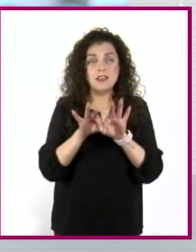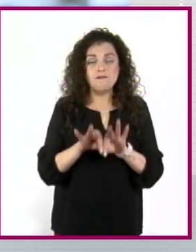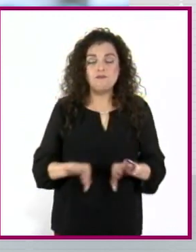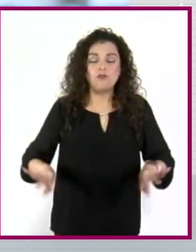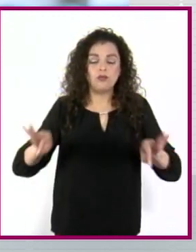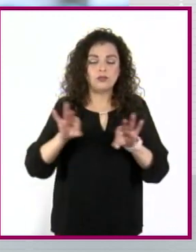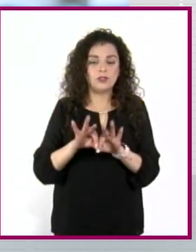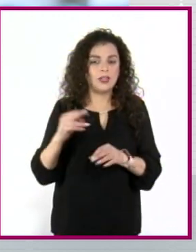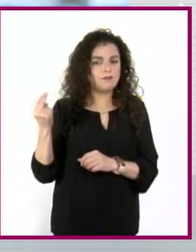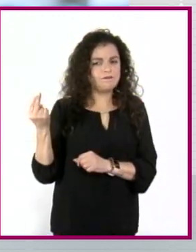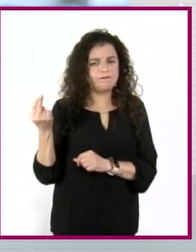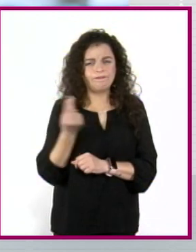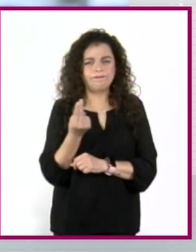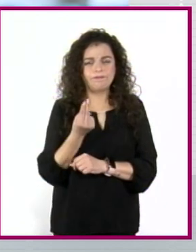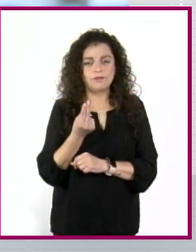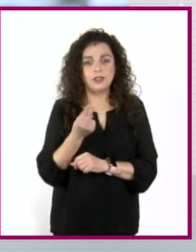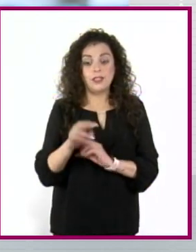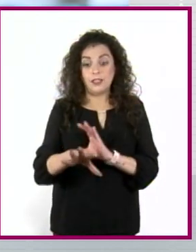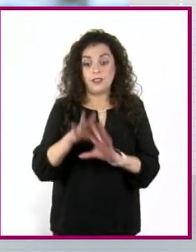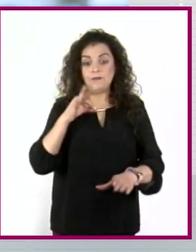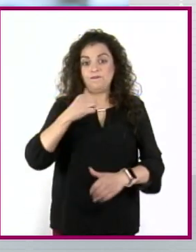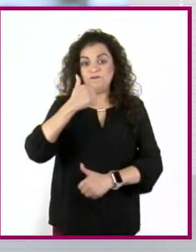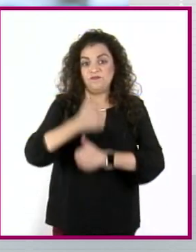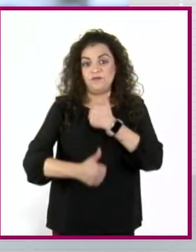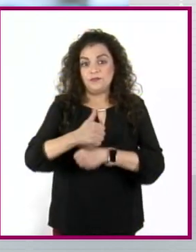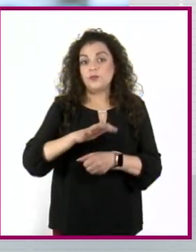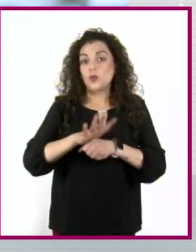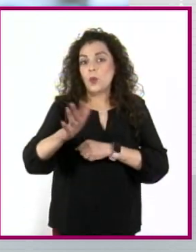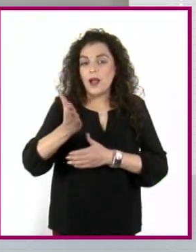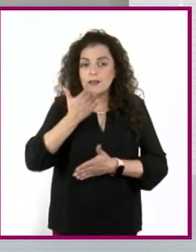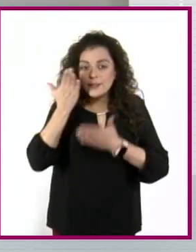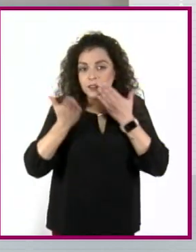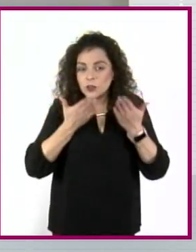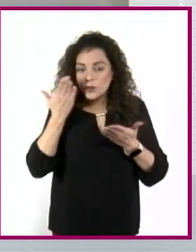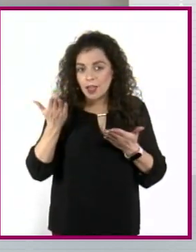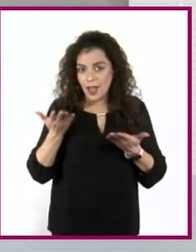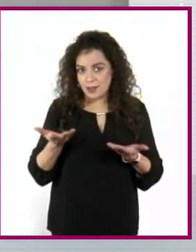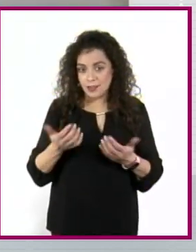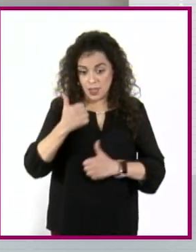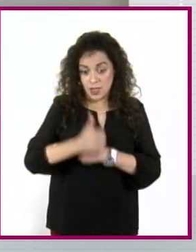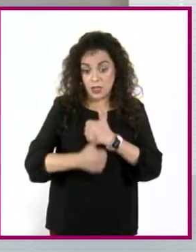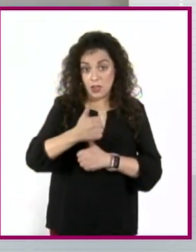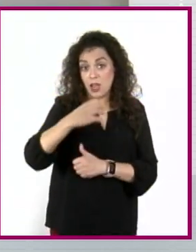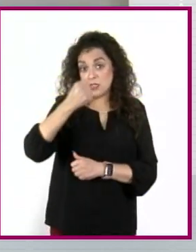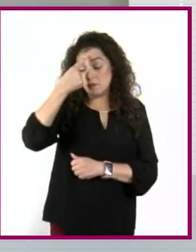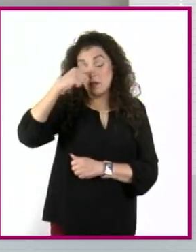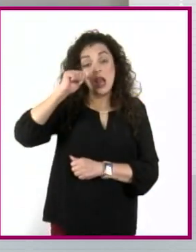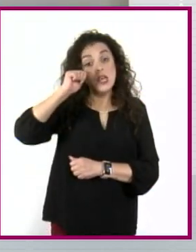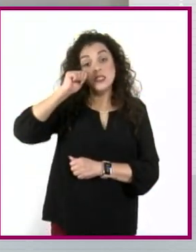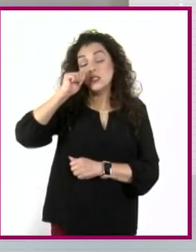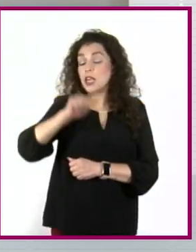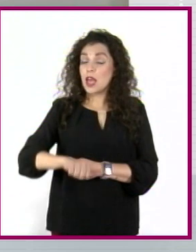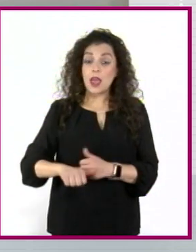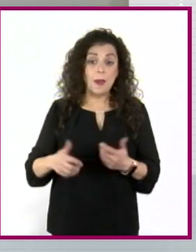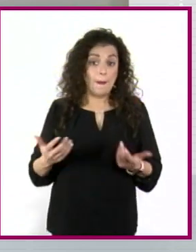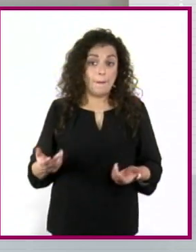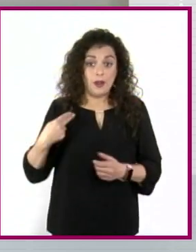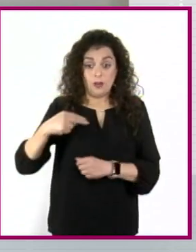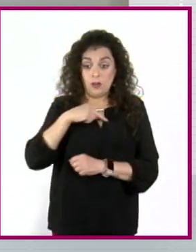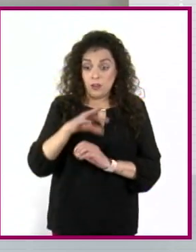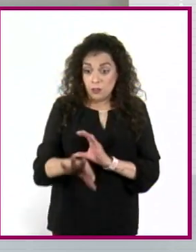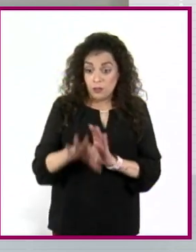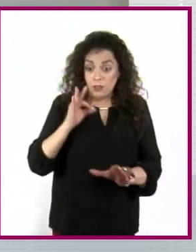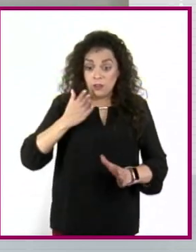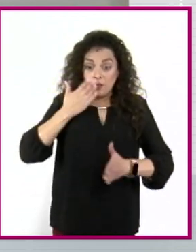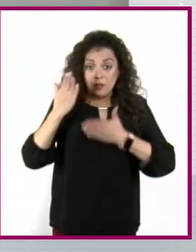elijan una carrera. Además, la carrera es para toda la vida. La carrera que nosotros elegimos